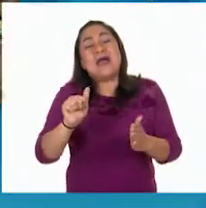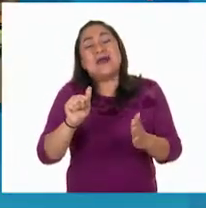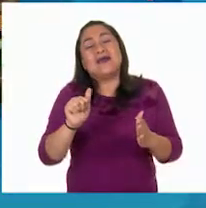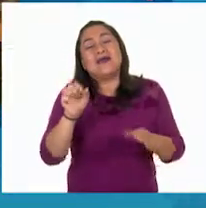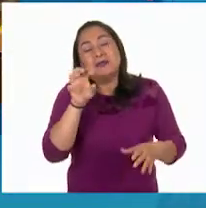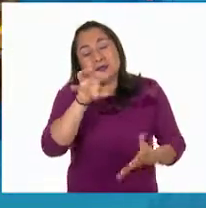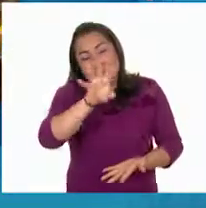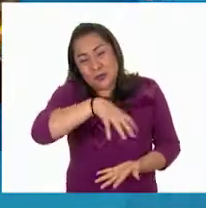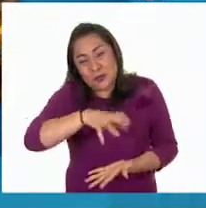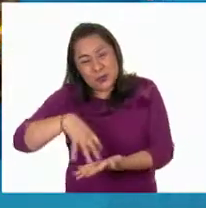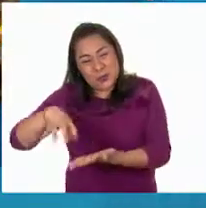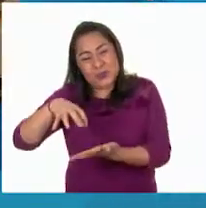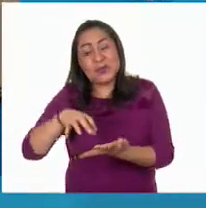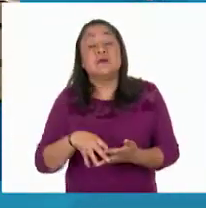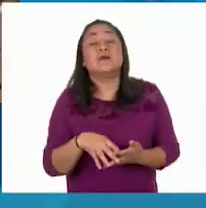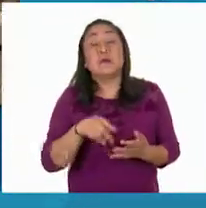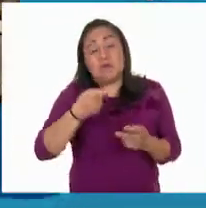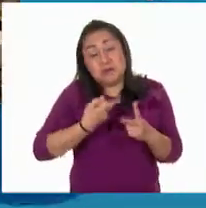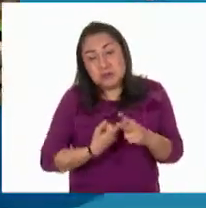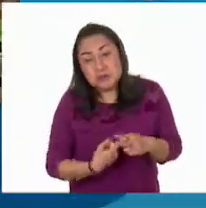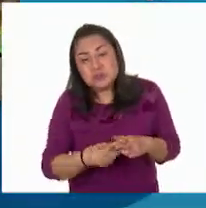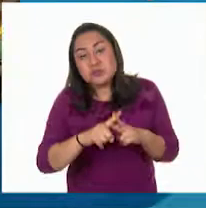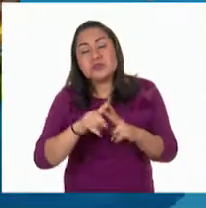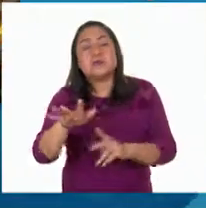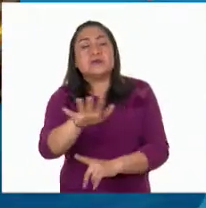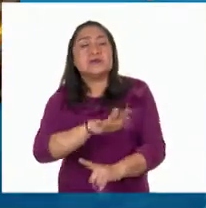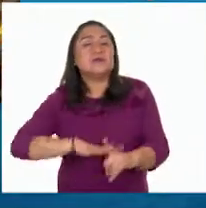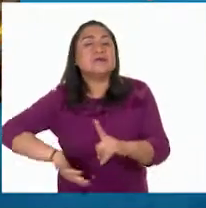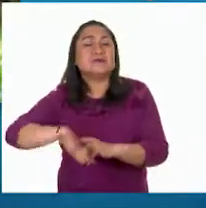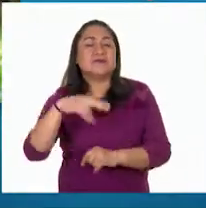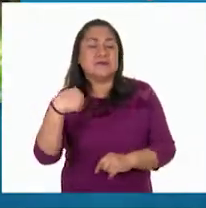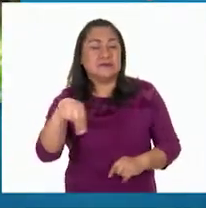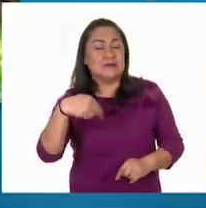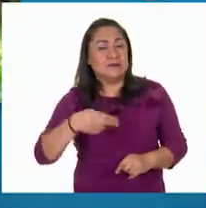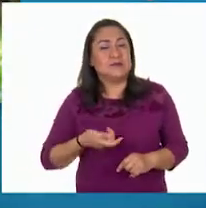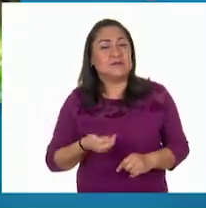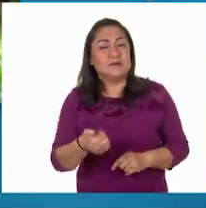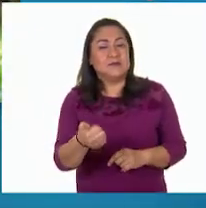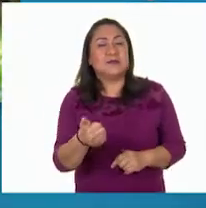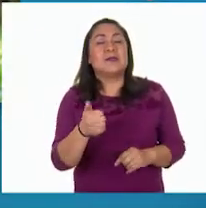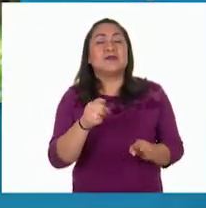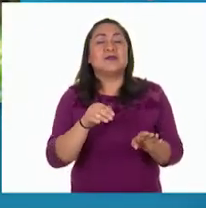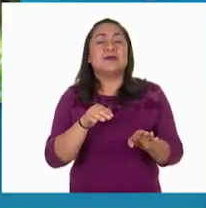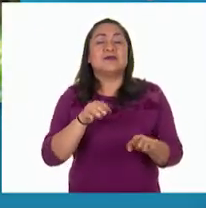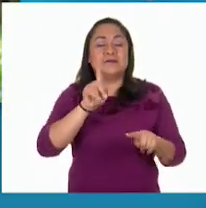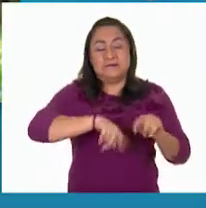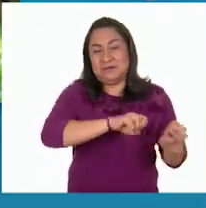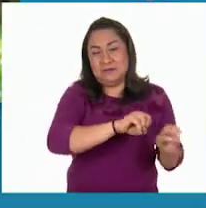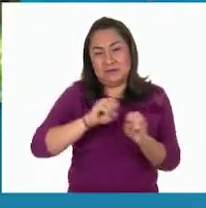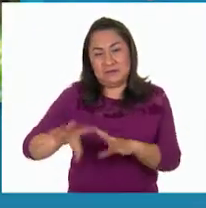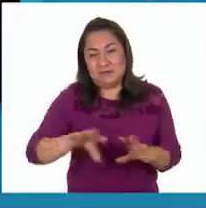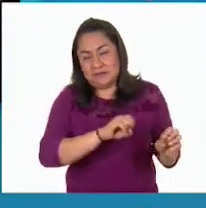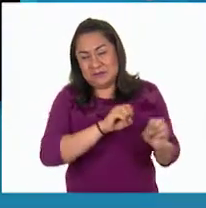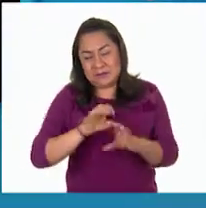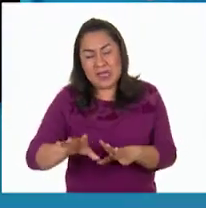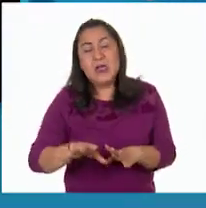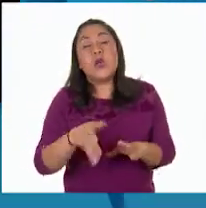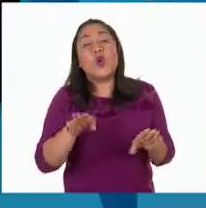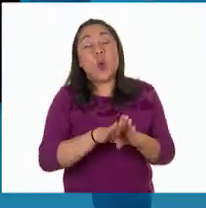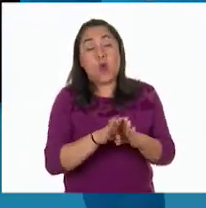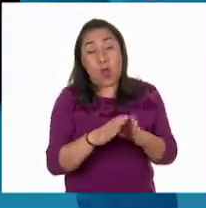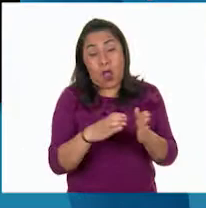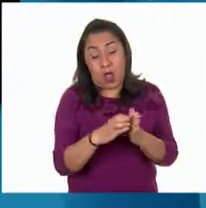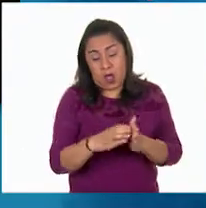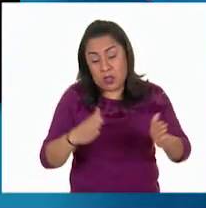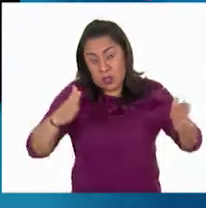producción, el proceso inicia en la zona que es la vaciadora. Ahí lo único que es, es estar colocando cada